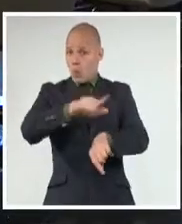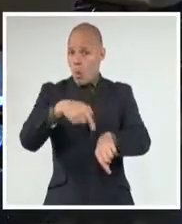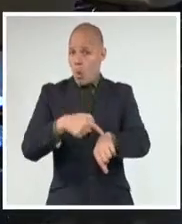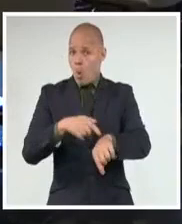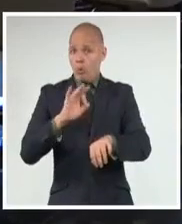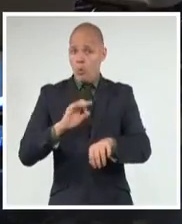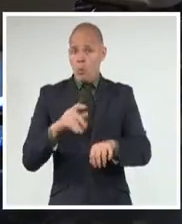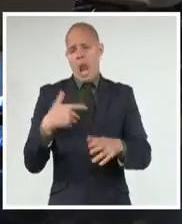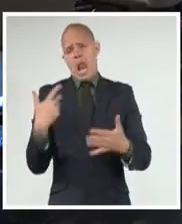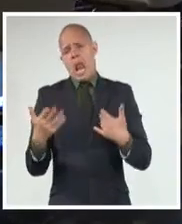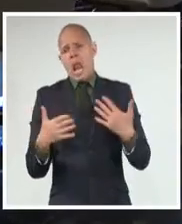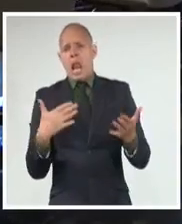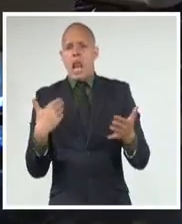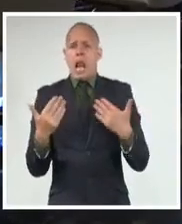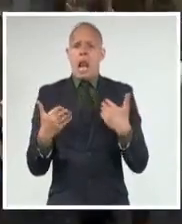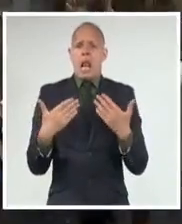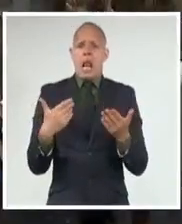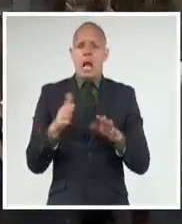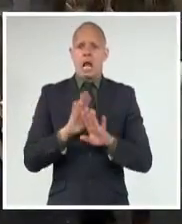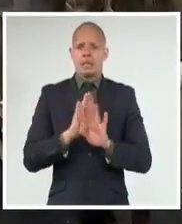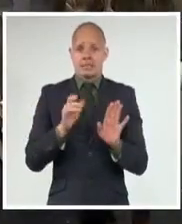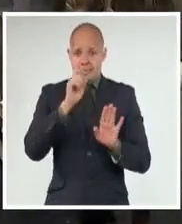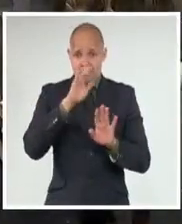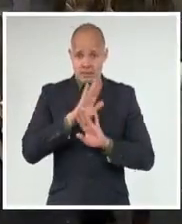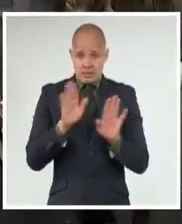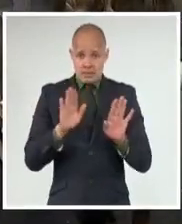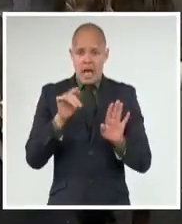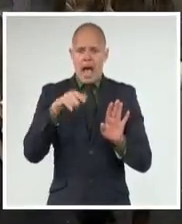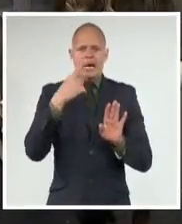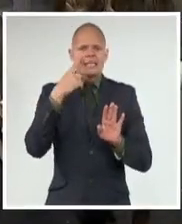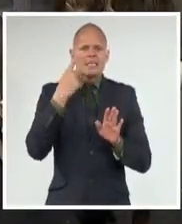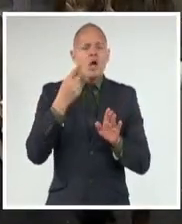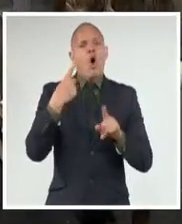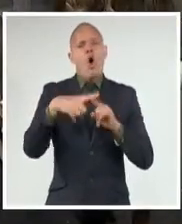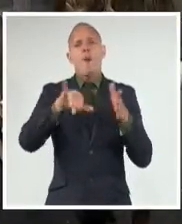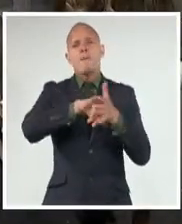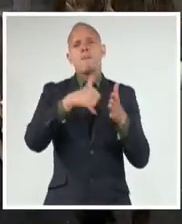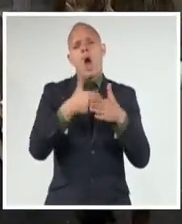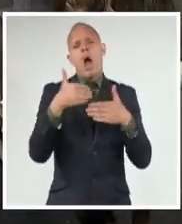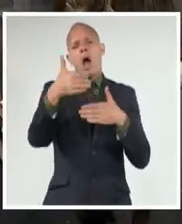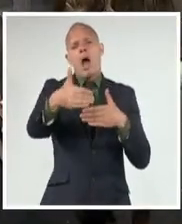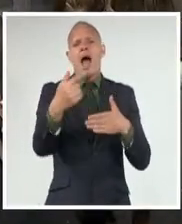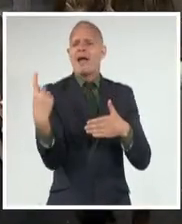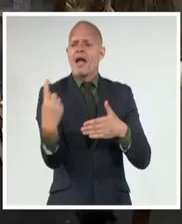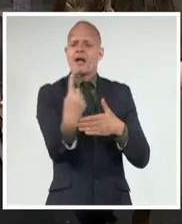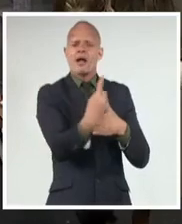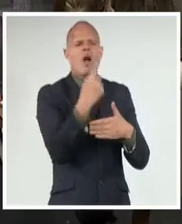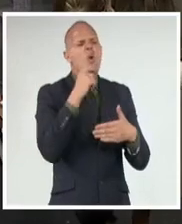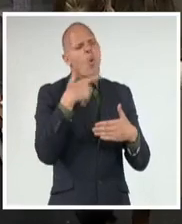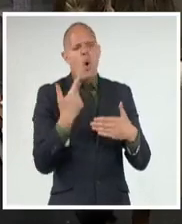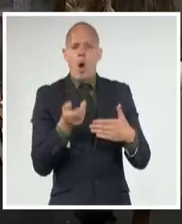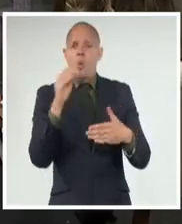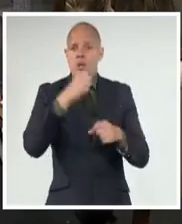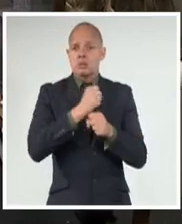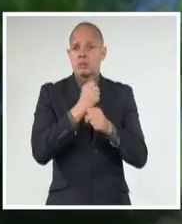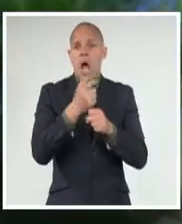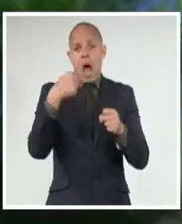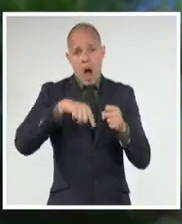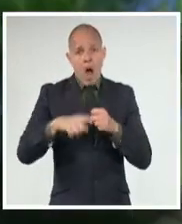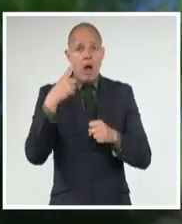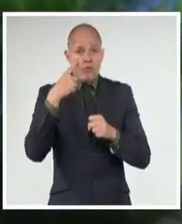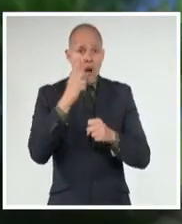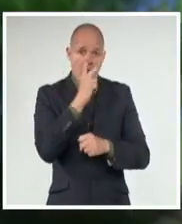los participantes abordaron, entre otros temas, los diferentes proyectos en los que sus instituciones se encuentran inmersas a nivel comunitario.